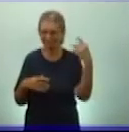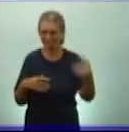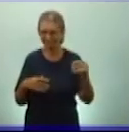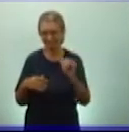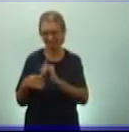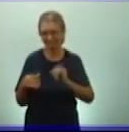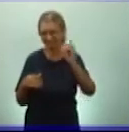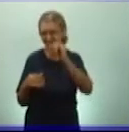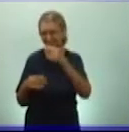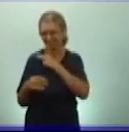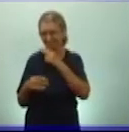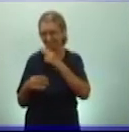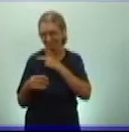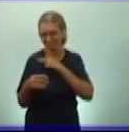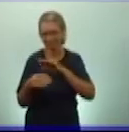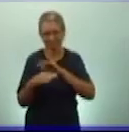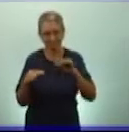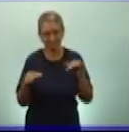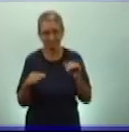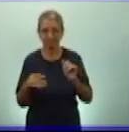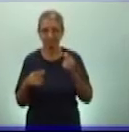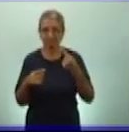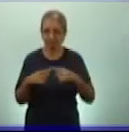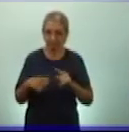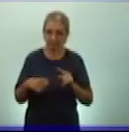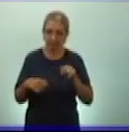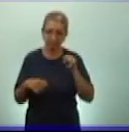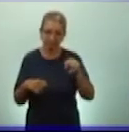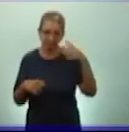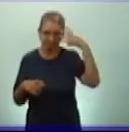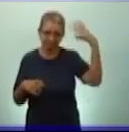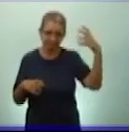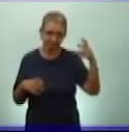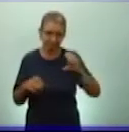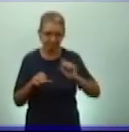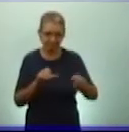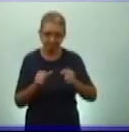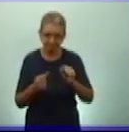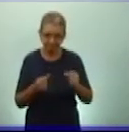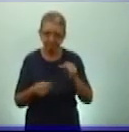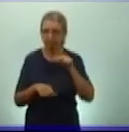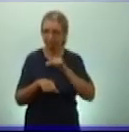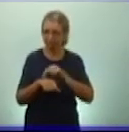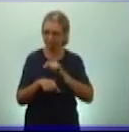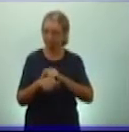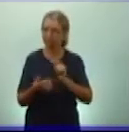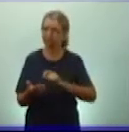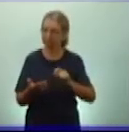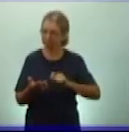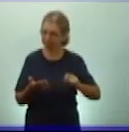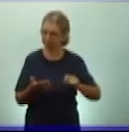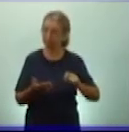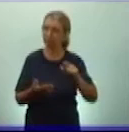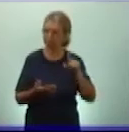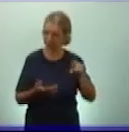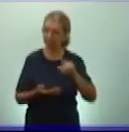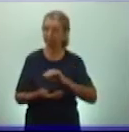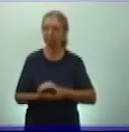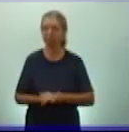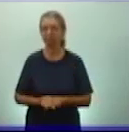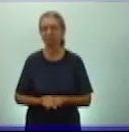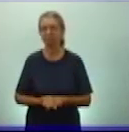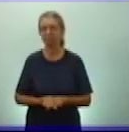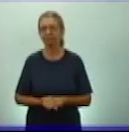o el Jefe Máximo y sobre todo aquella parte dominante de ese estado. Damos unos segunditos para que usted vaya tomando nota también de estas ideas.